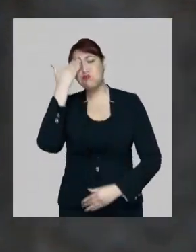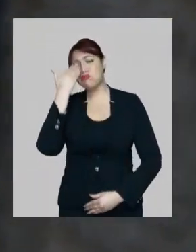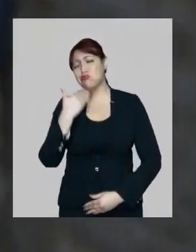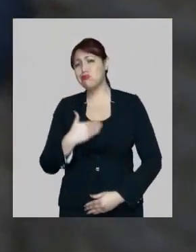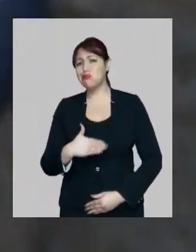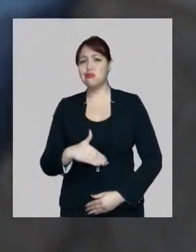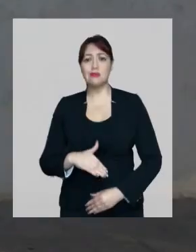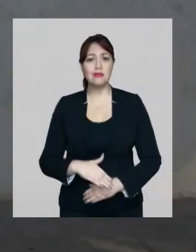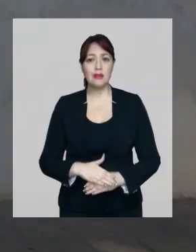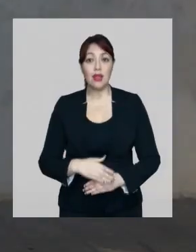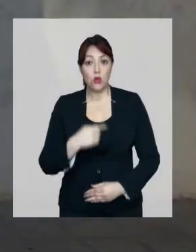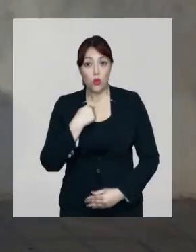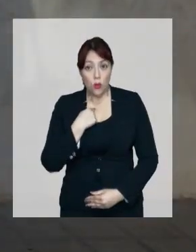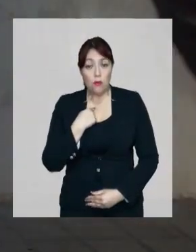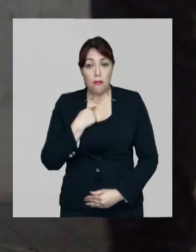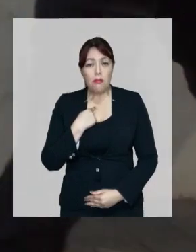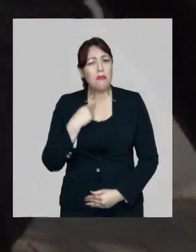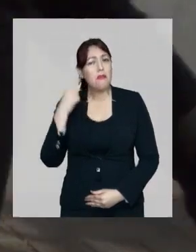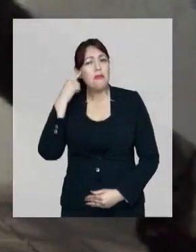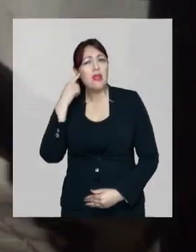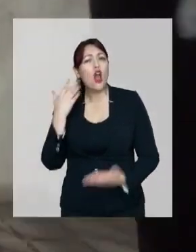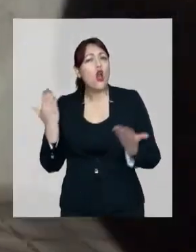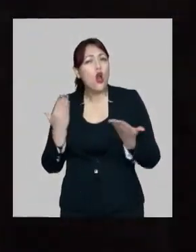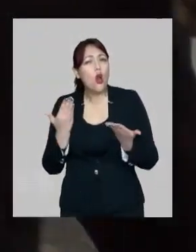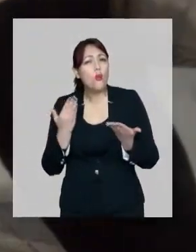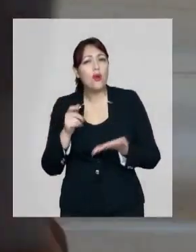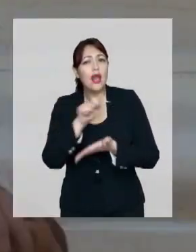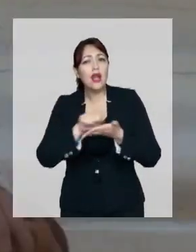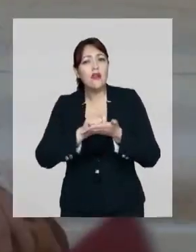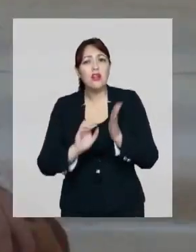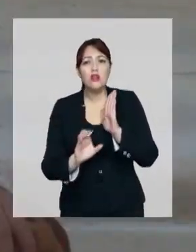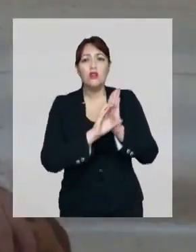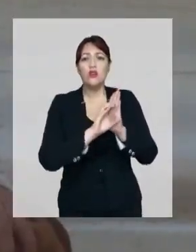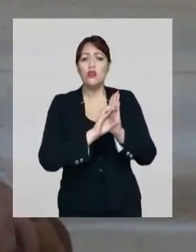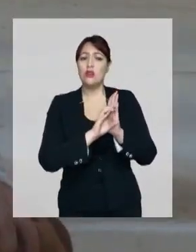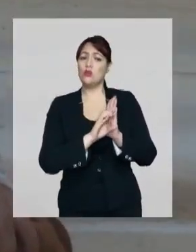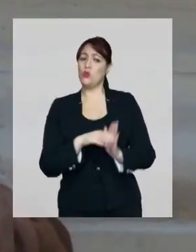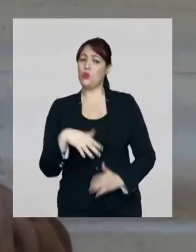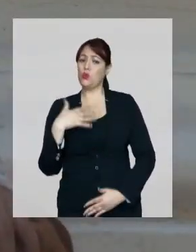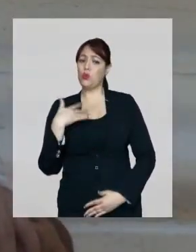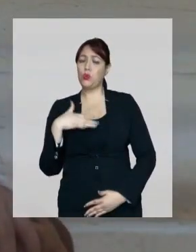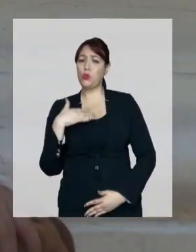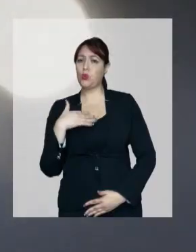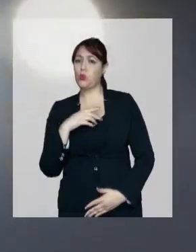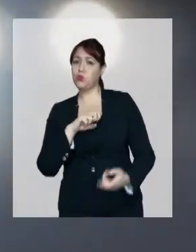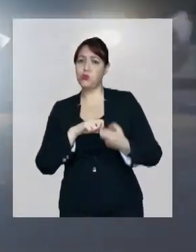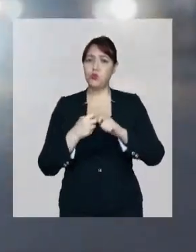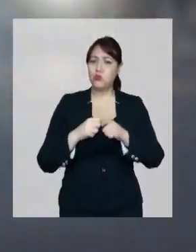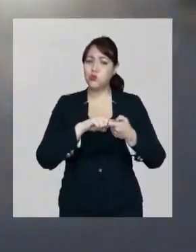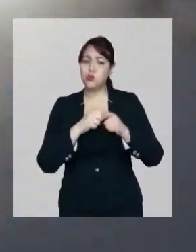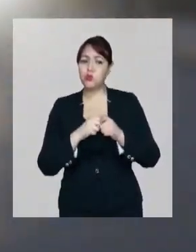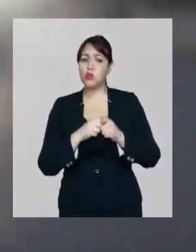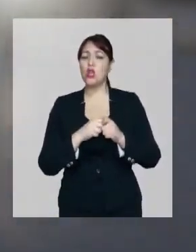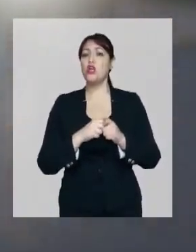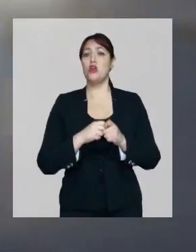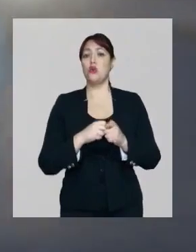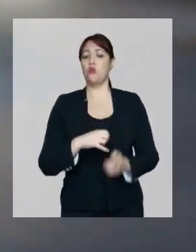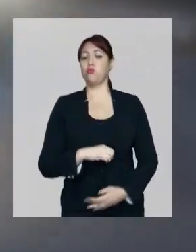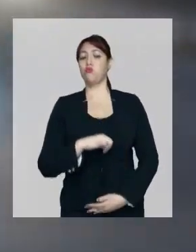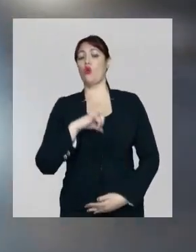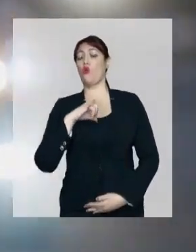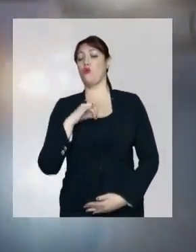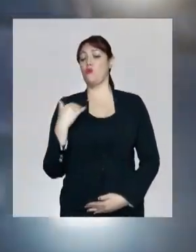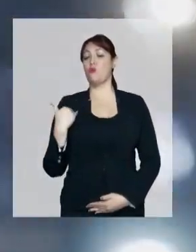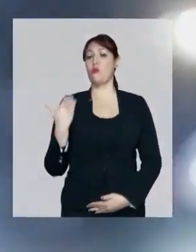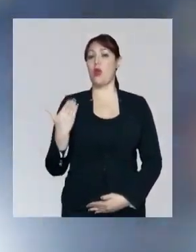por lo que no pude evitar preguntarme cómo es posible escribir una constitución con ese nivel de violencia. Asumieron de manera arrogante la supuesta